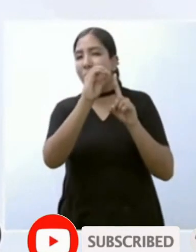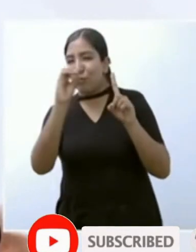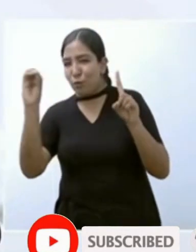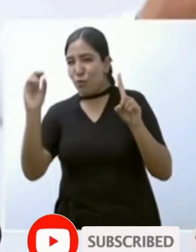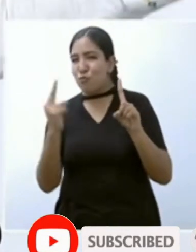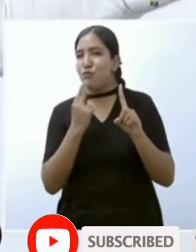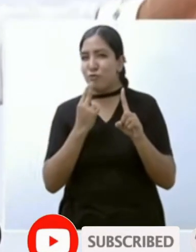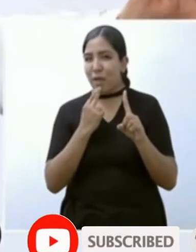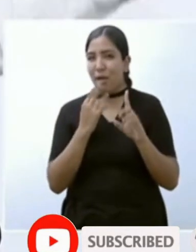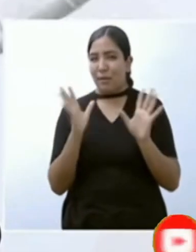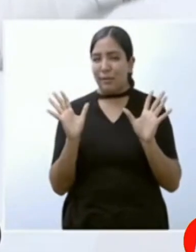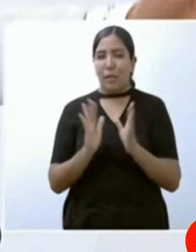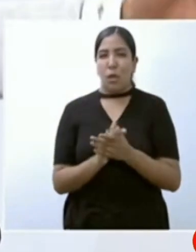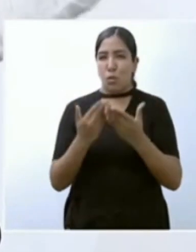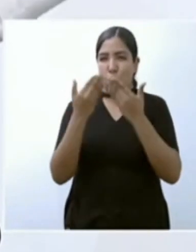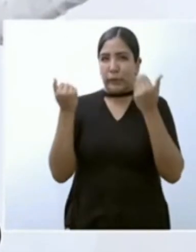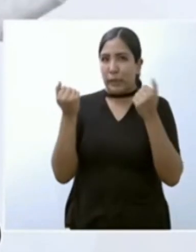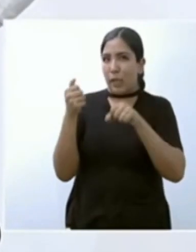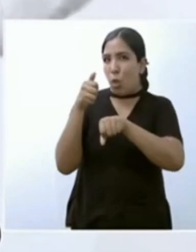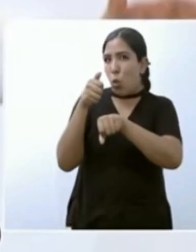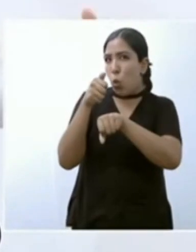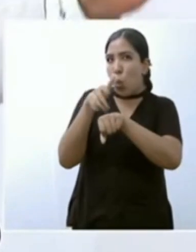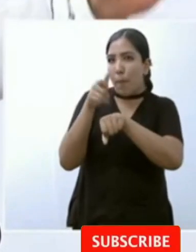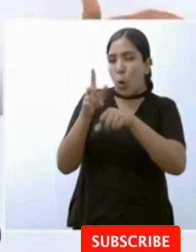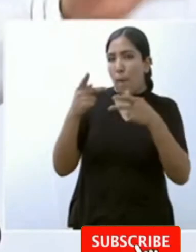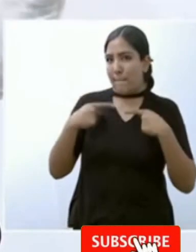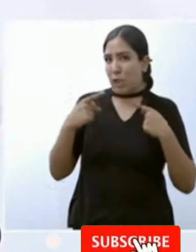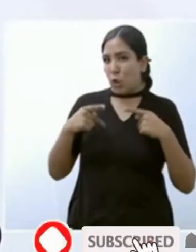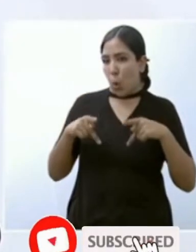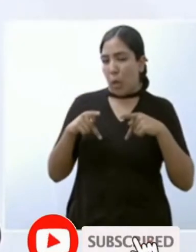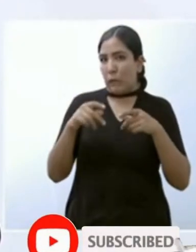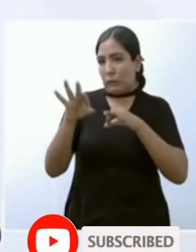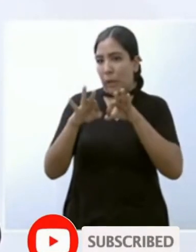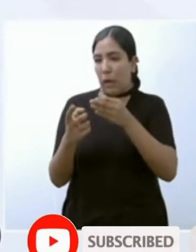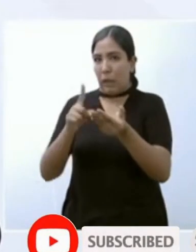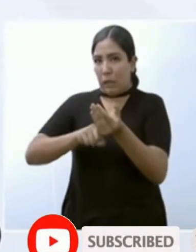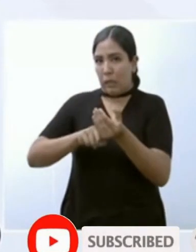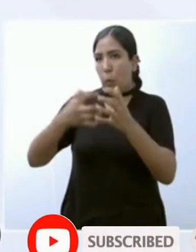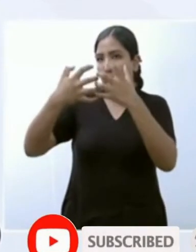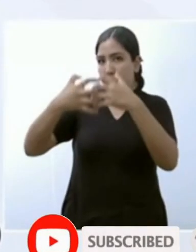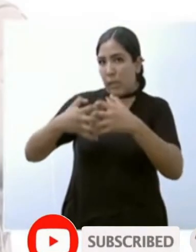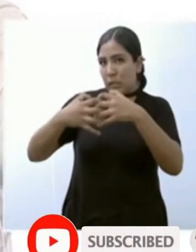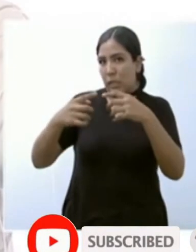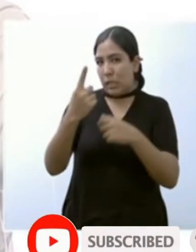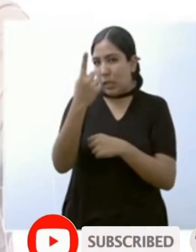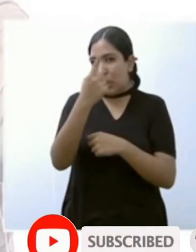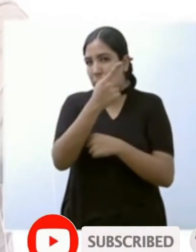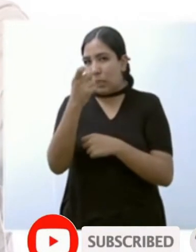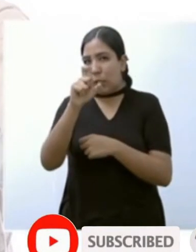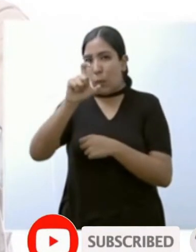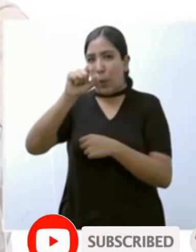no sé si hablando del número de productores o de las ciento veinte mil